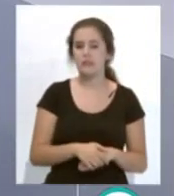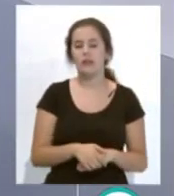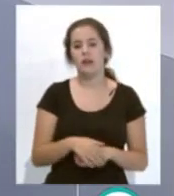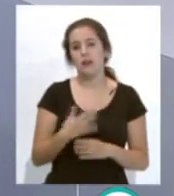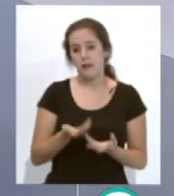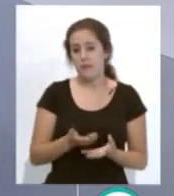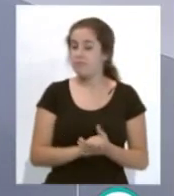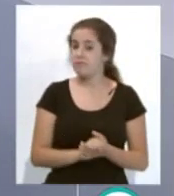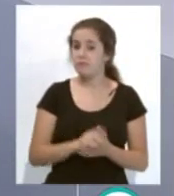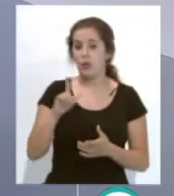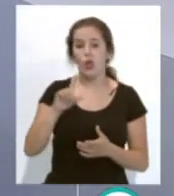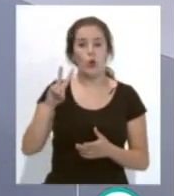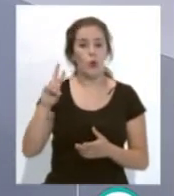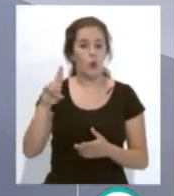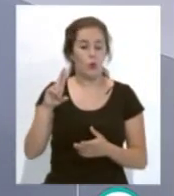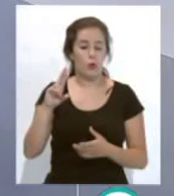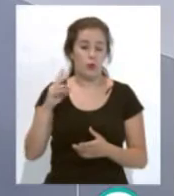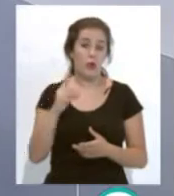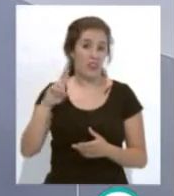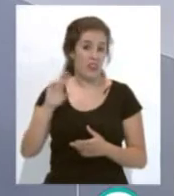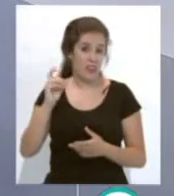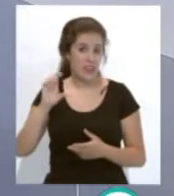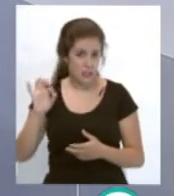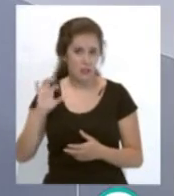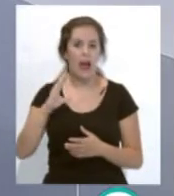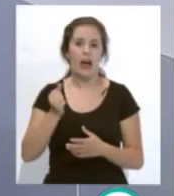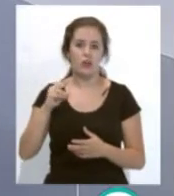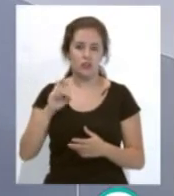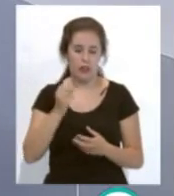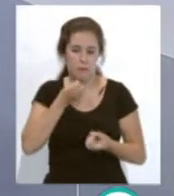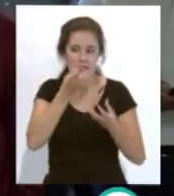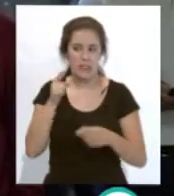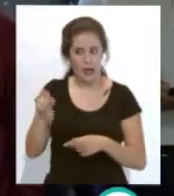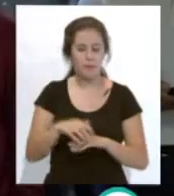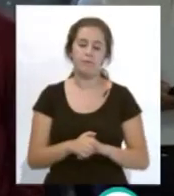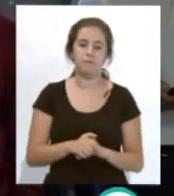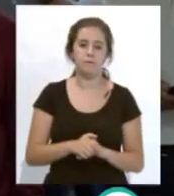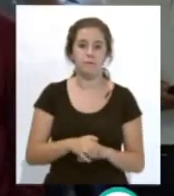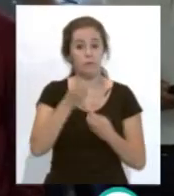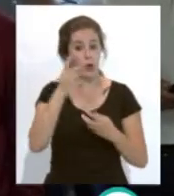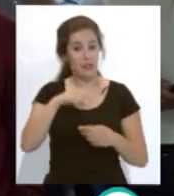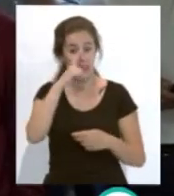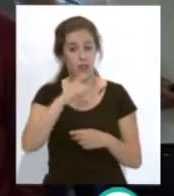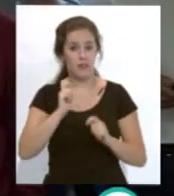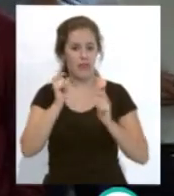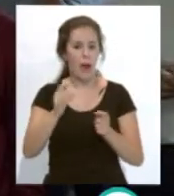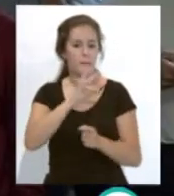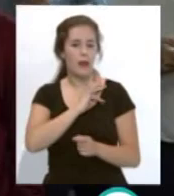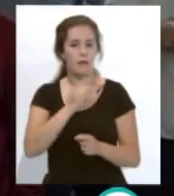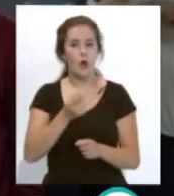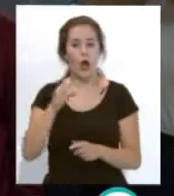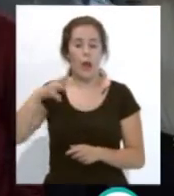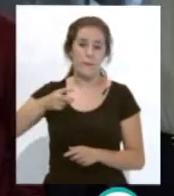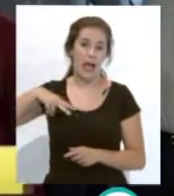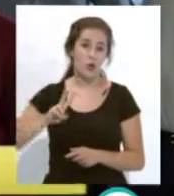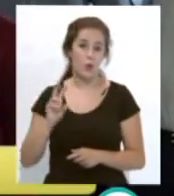Lourdes Acosta, que, bueno, daba este mensaje. Y bueno, y este año nos vamos a dar el premio a Manu